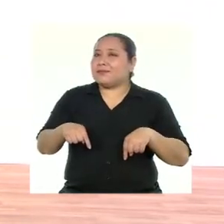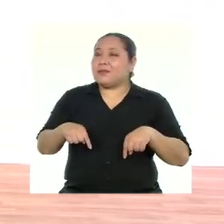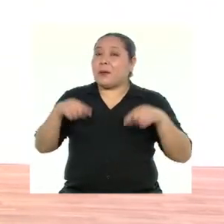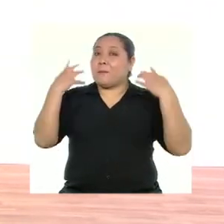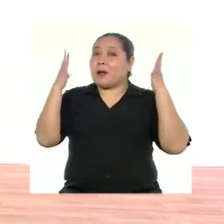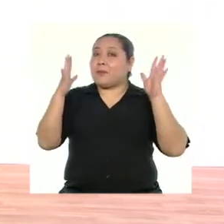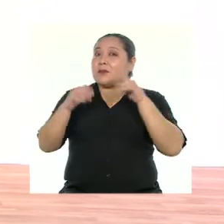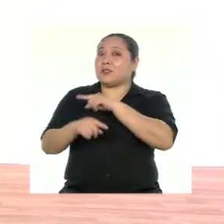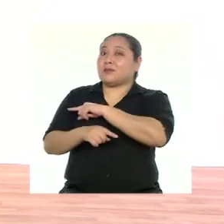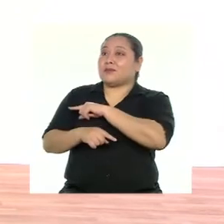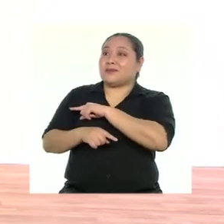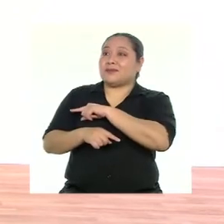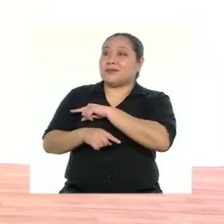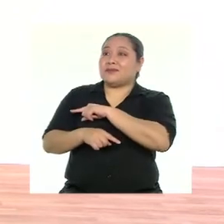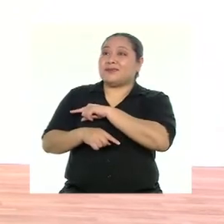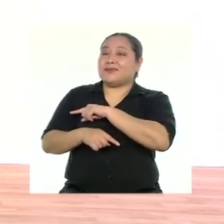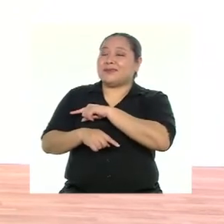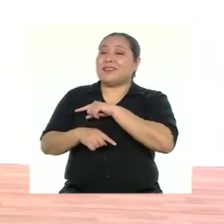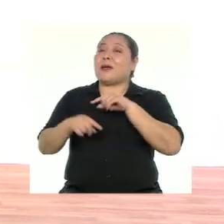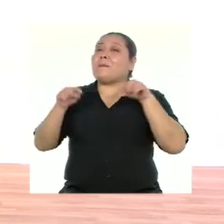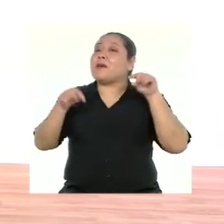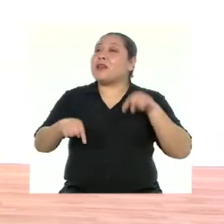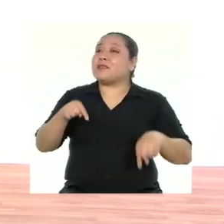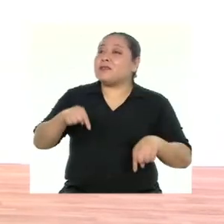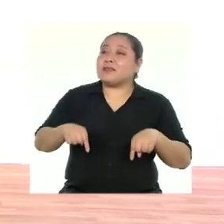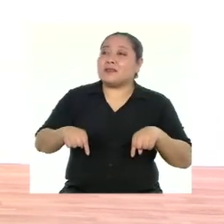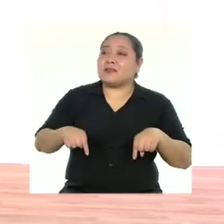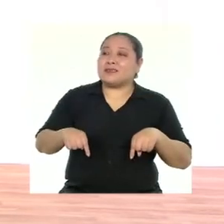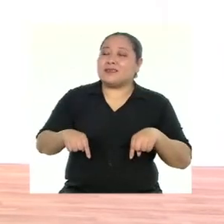Palmas. Pies.